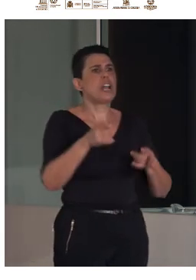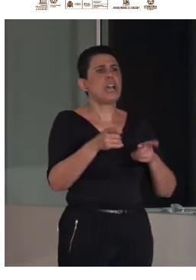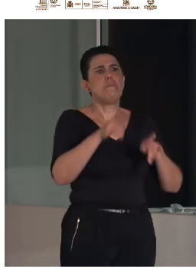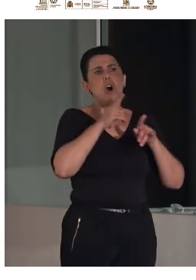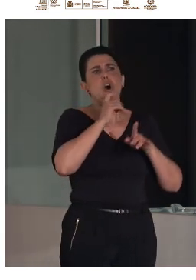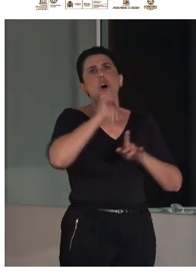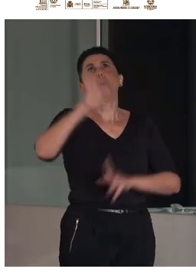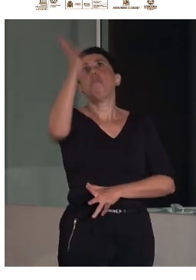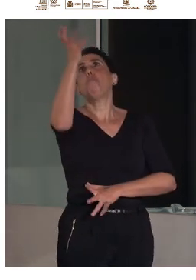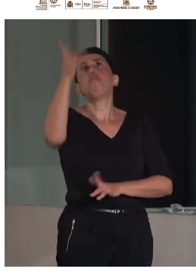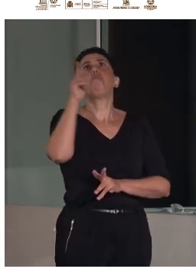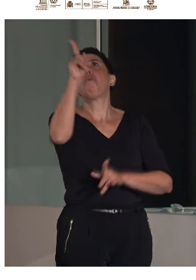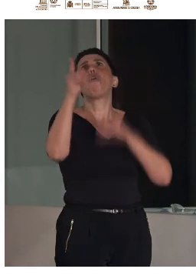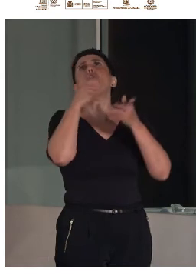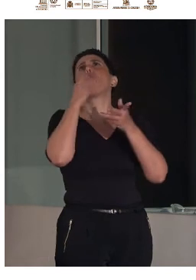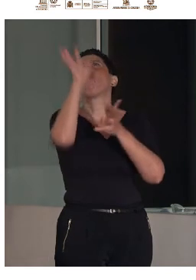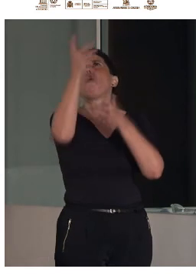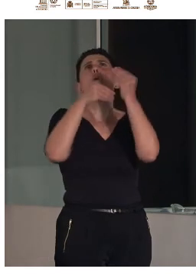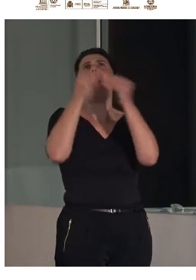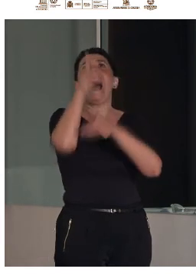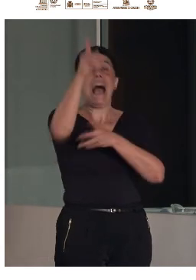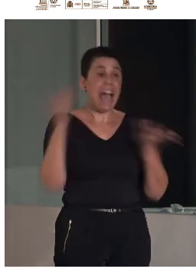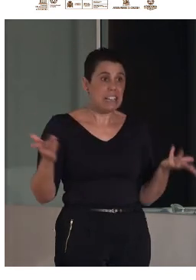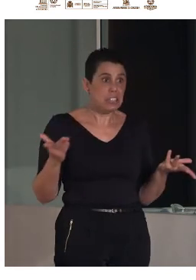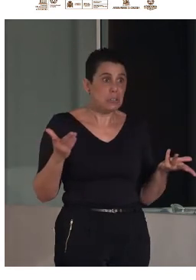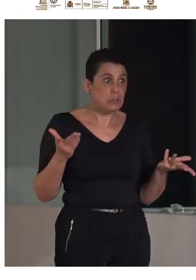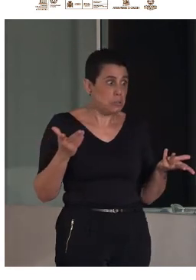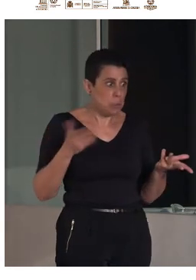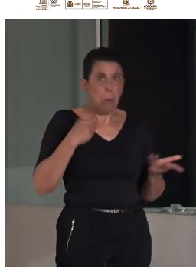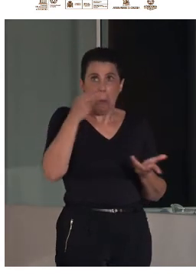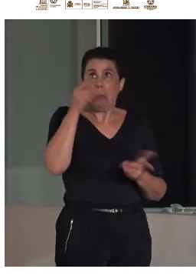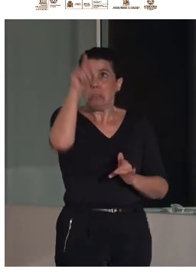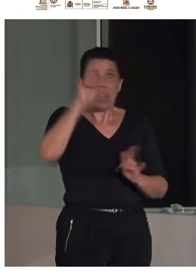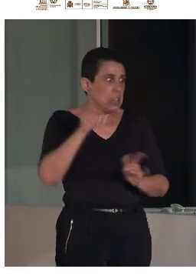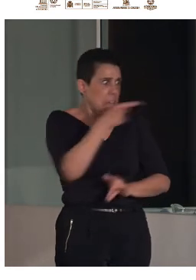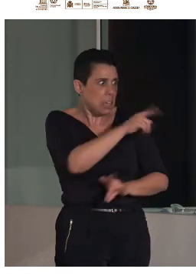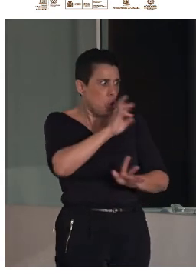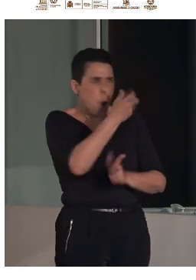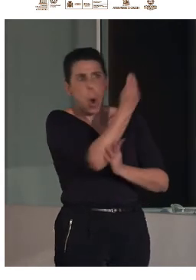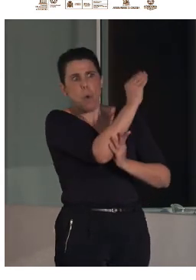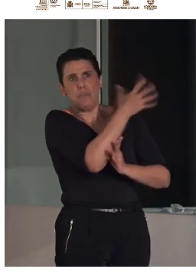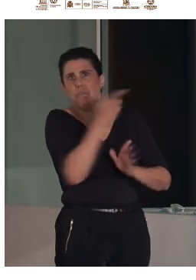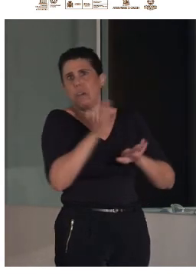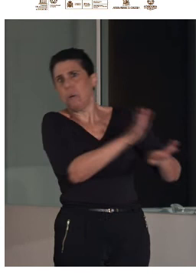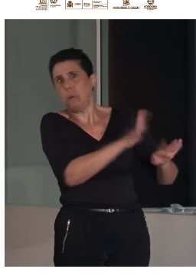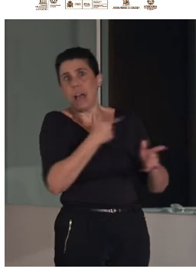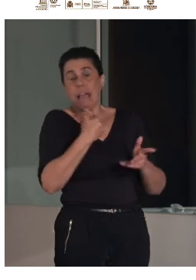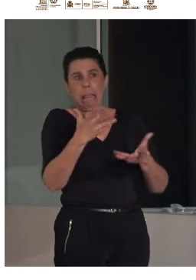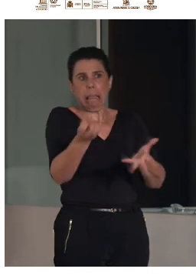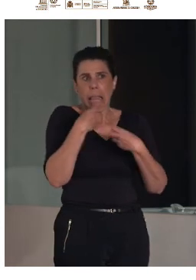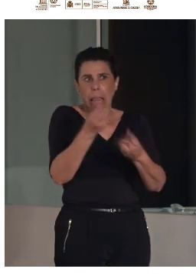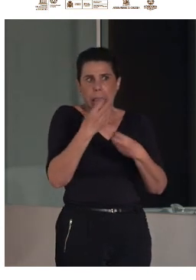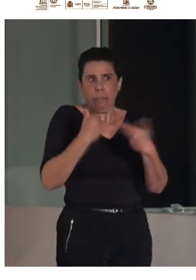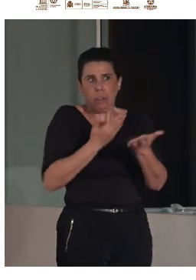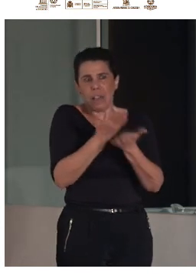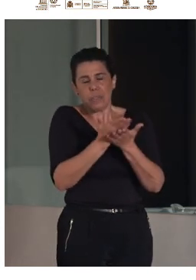determinado o cosas de ese estilo son las que de verdad les interesan y ves que todo el mundo te pregunta o te pide más información digo que no es